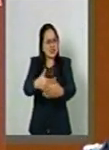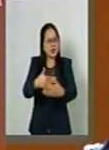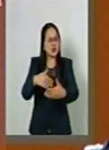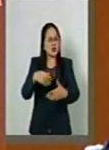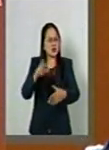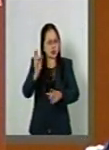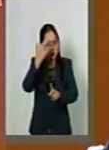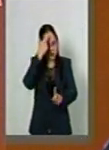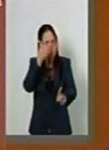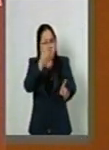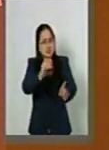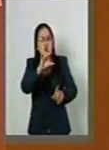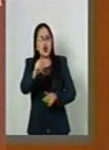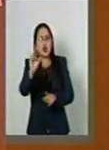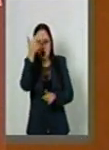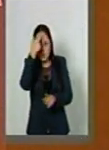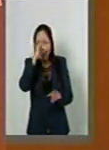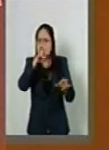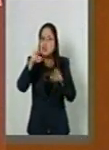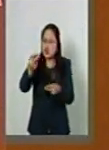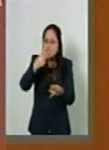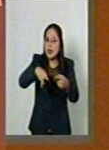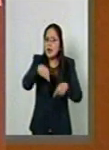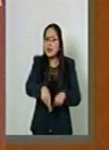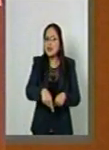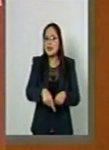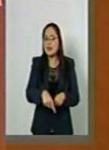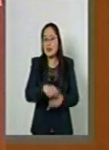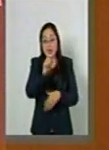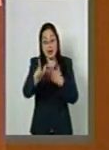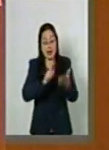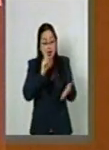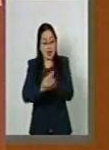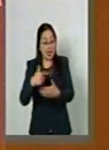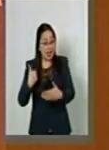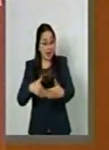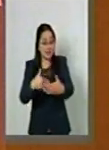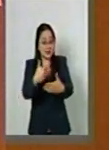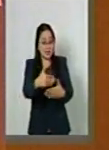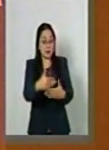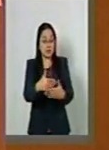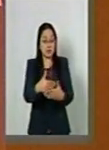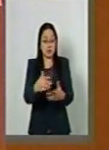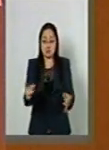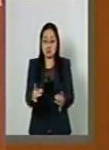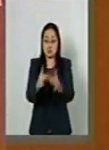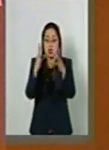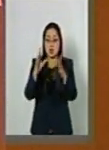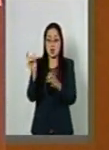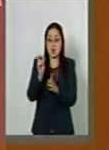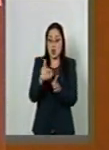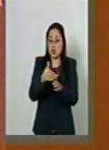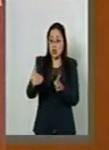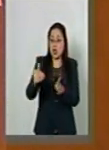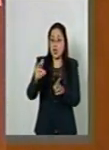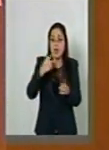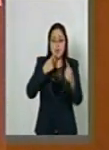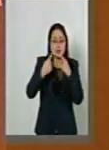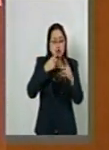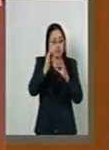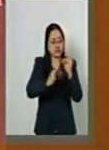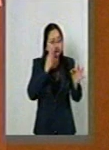¿Se acuerda? Porque no estaba usted presente. En la ley de archivos, de pronto, cuando ya se había acabado la